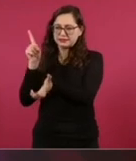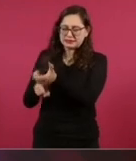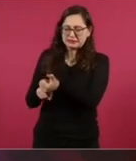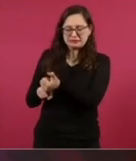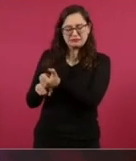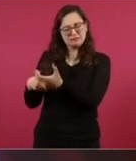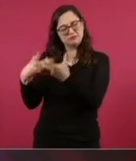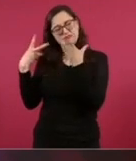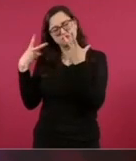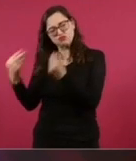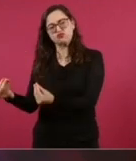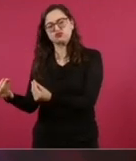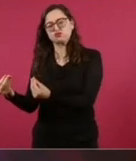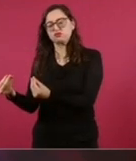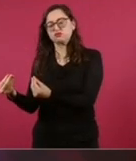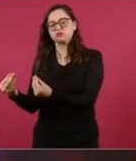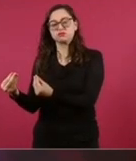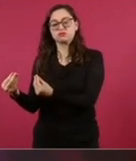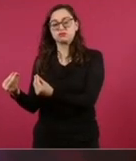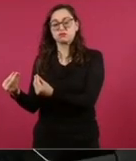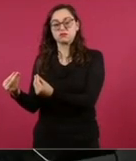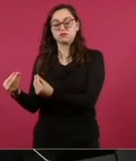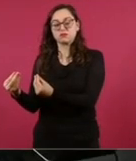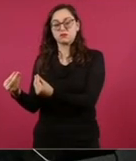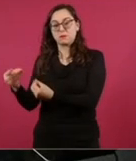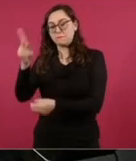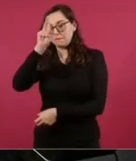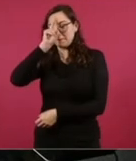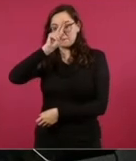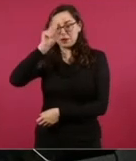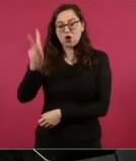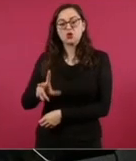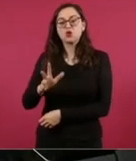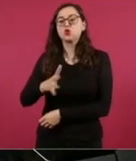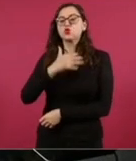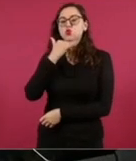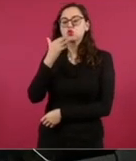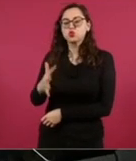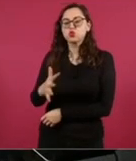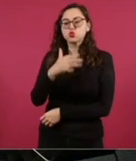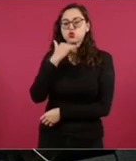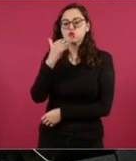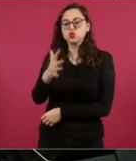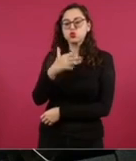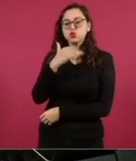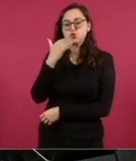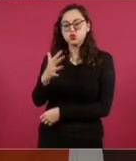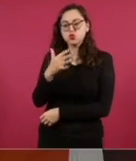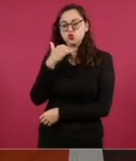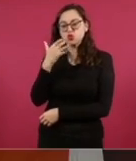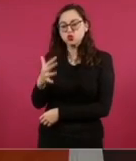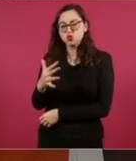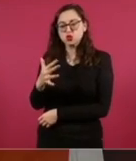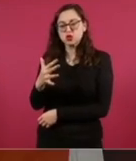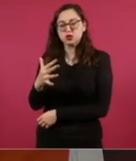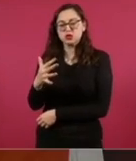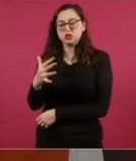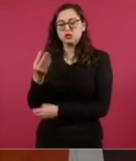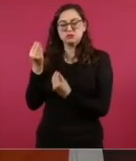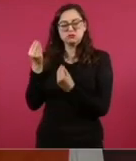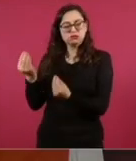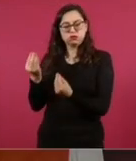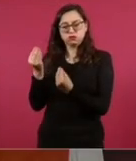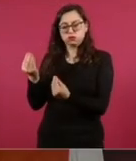de corrupción, está lleno de corrupción